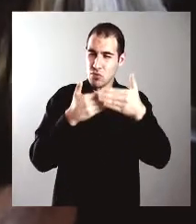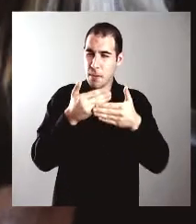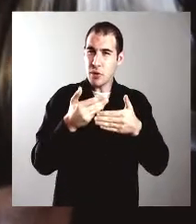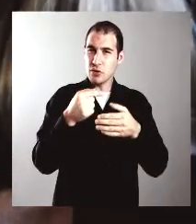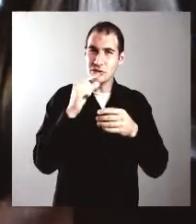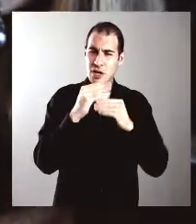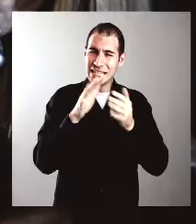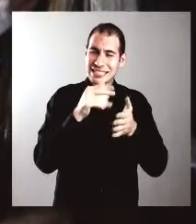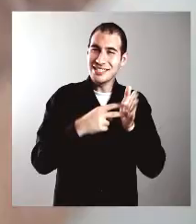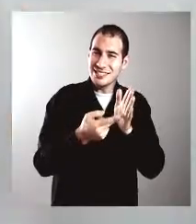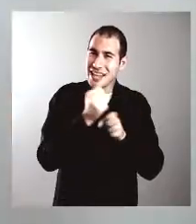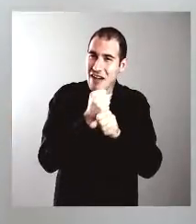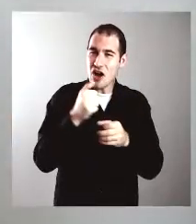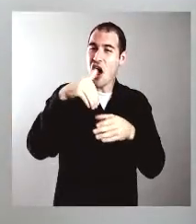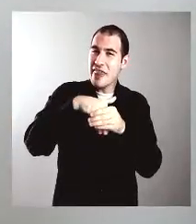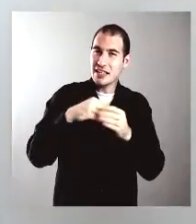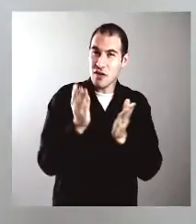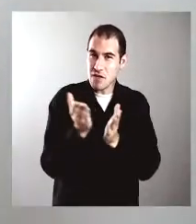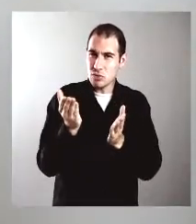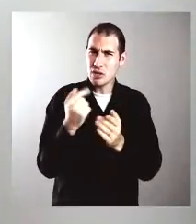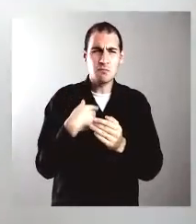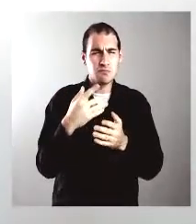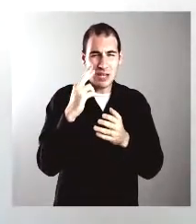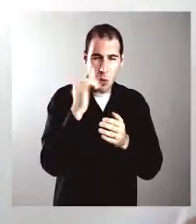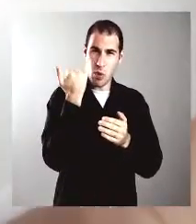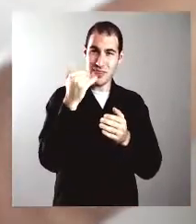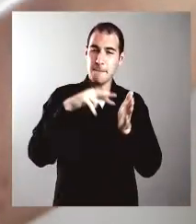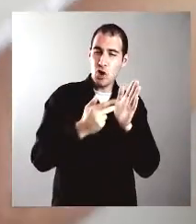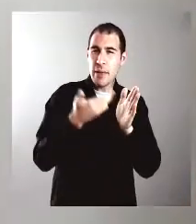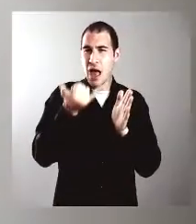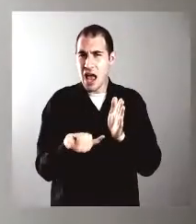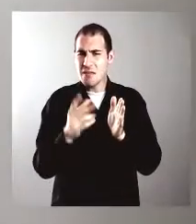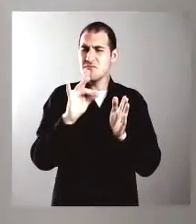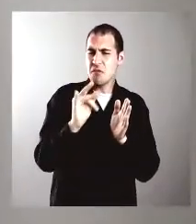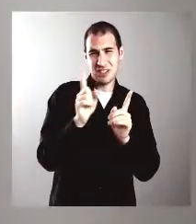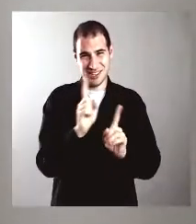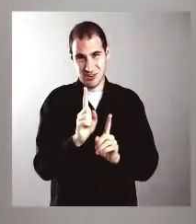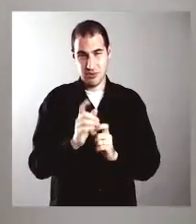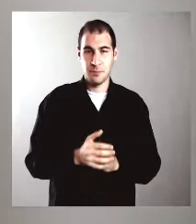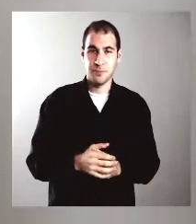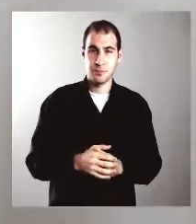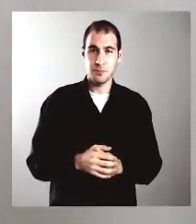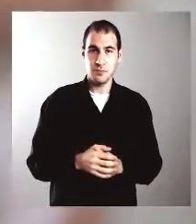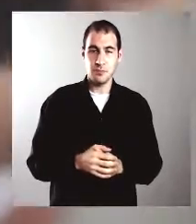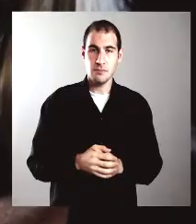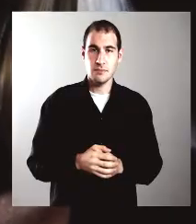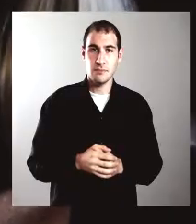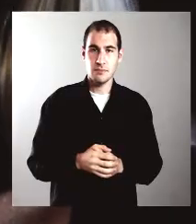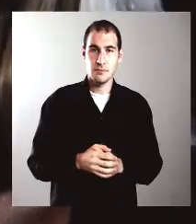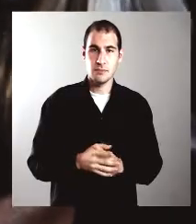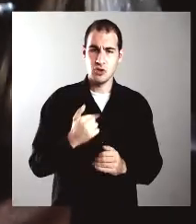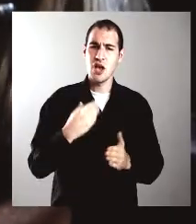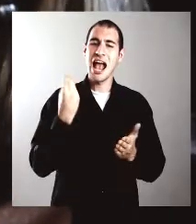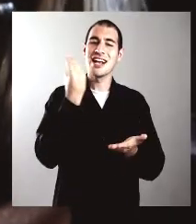despertar en la gestión, uno encuentra algunas barreras no difíciles de sortear. Cuando